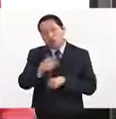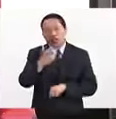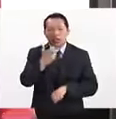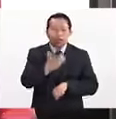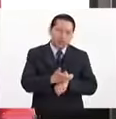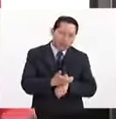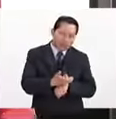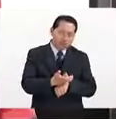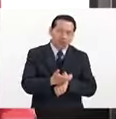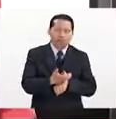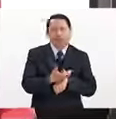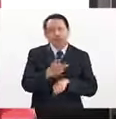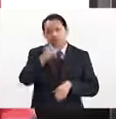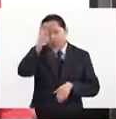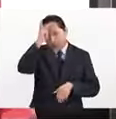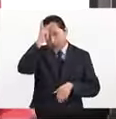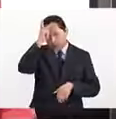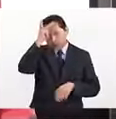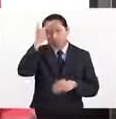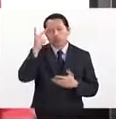Unidos, a Perú.